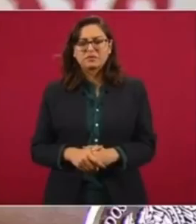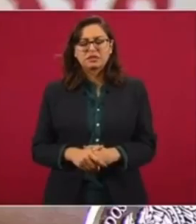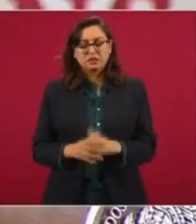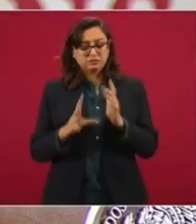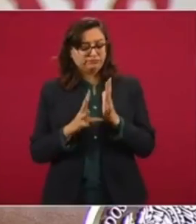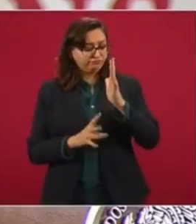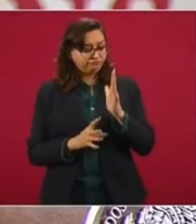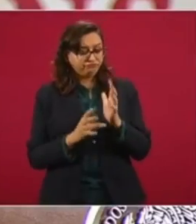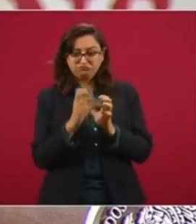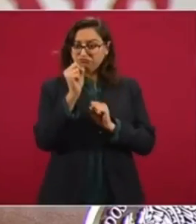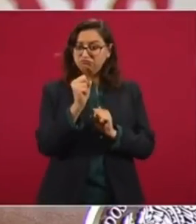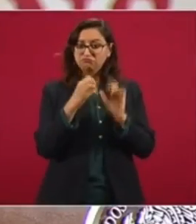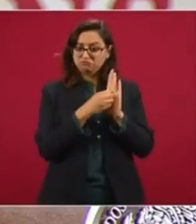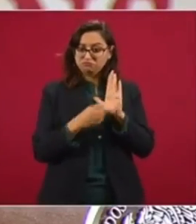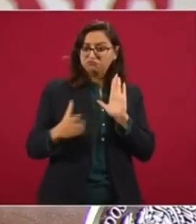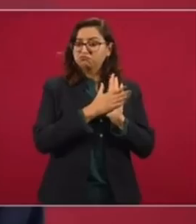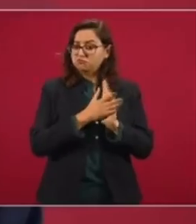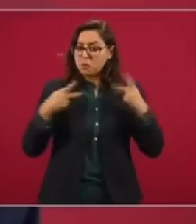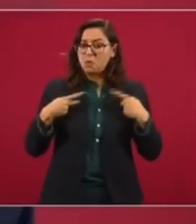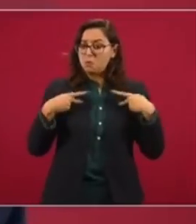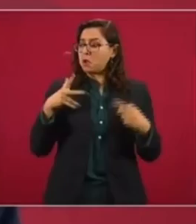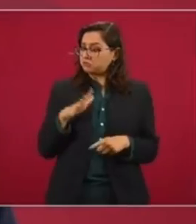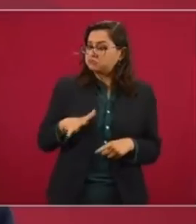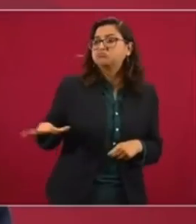Constitución el derecho del pueblo